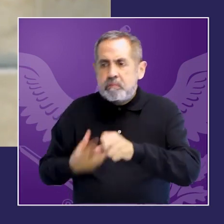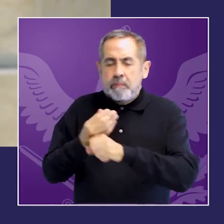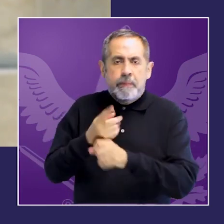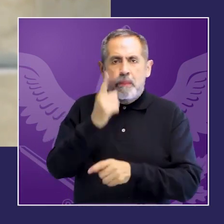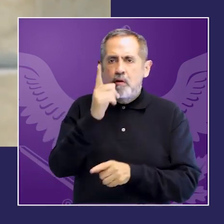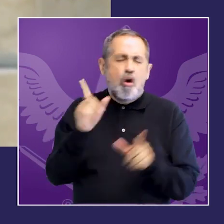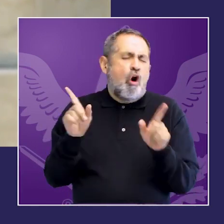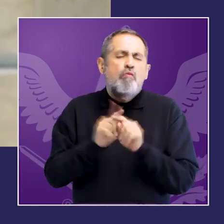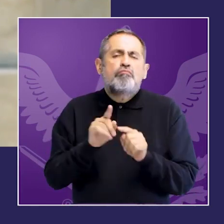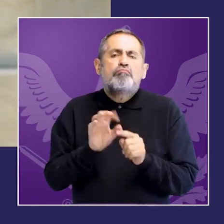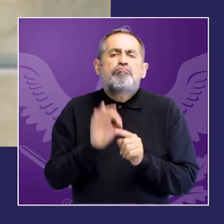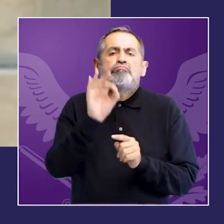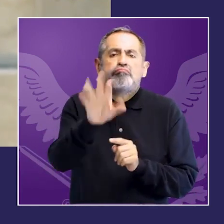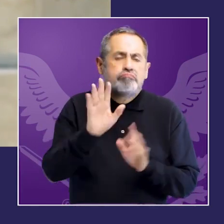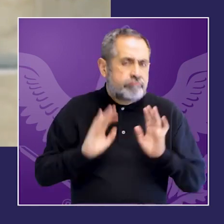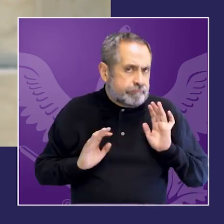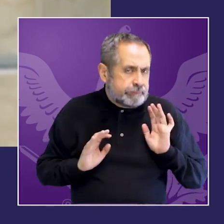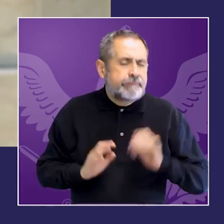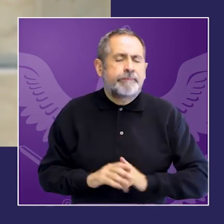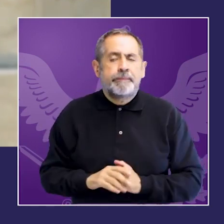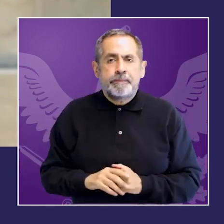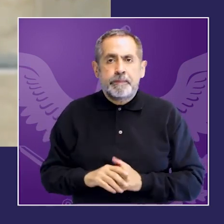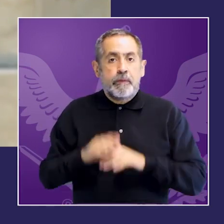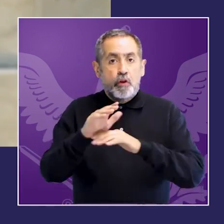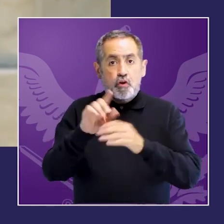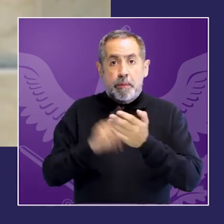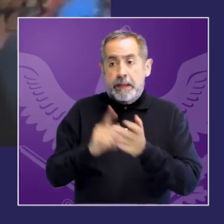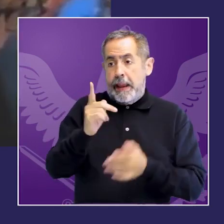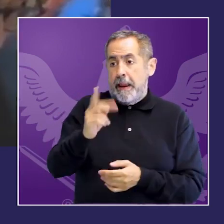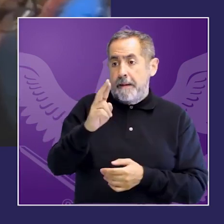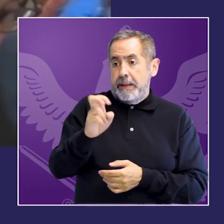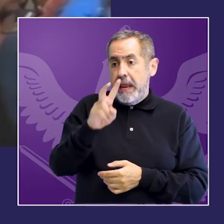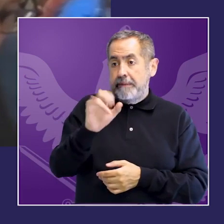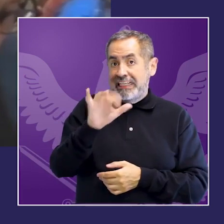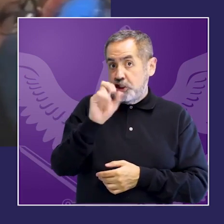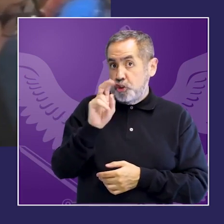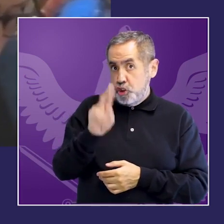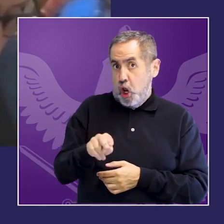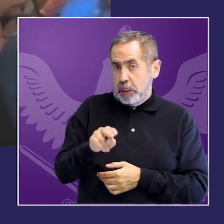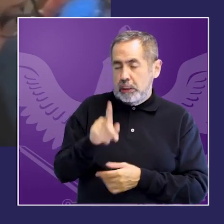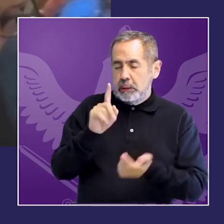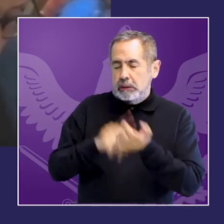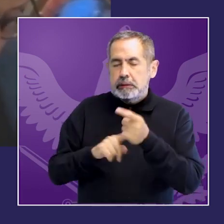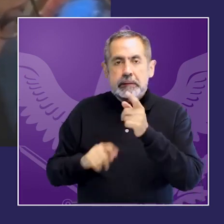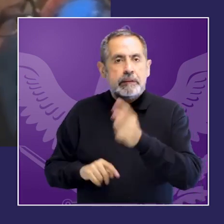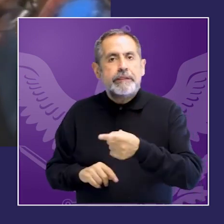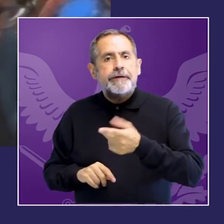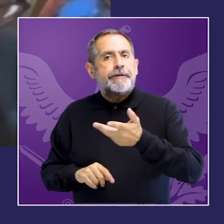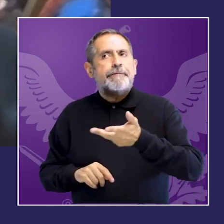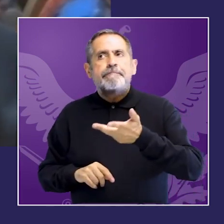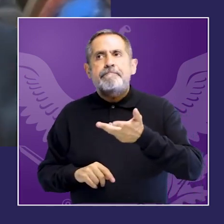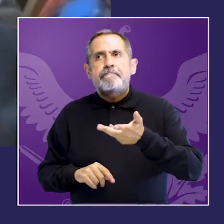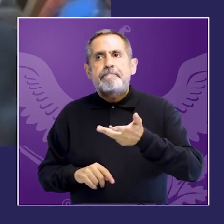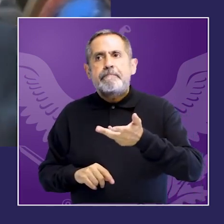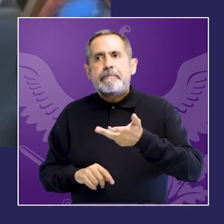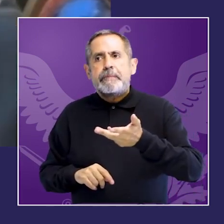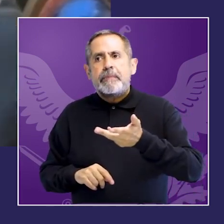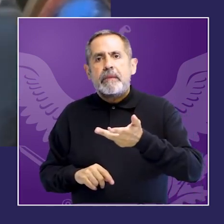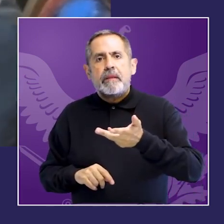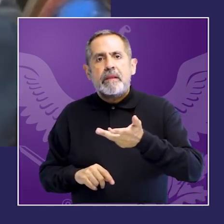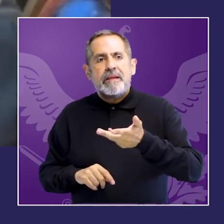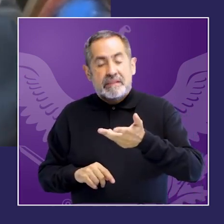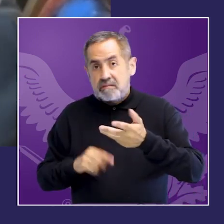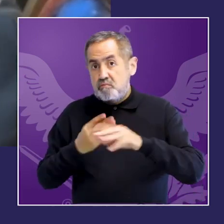agregar porque creo que no hay nada más que decir pero cuando hablamos de prevención cuando hablamos de la